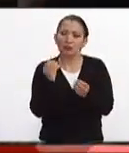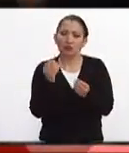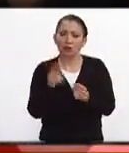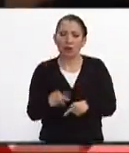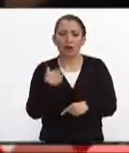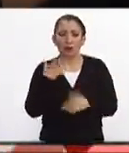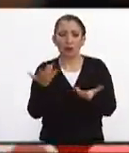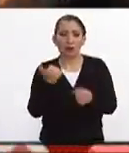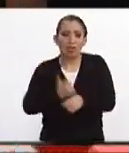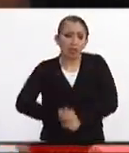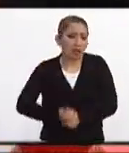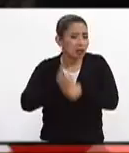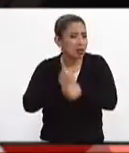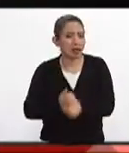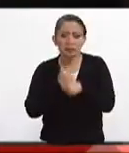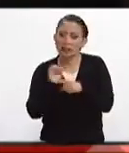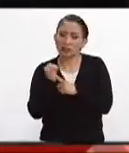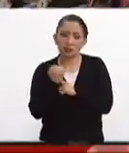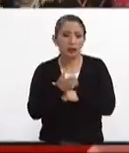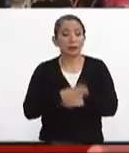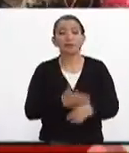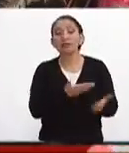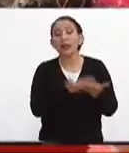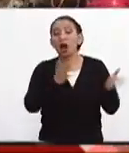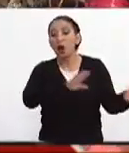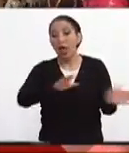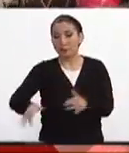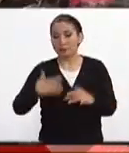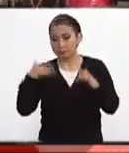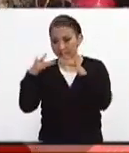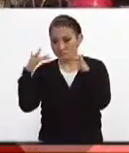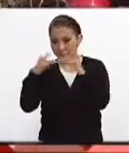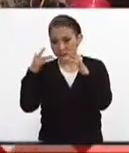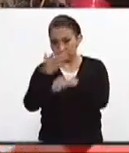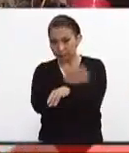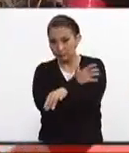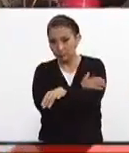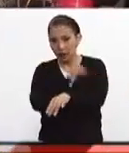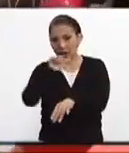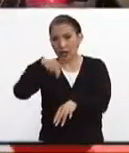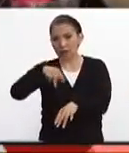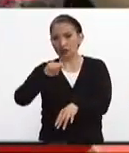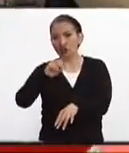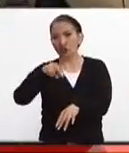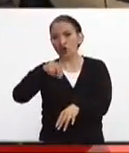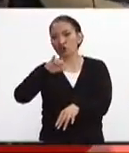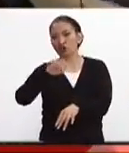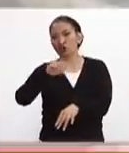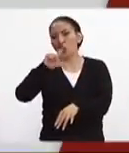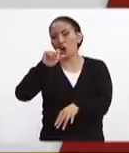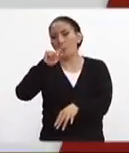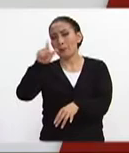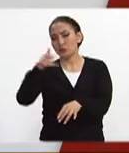todavía padeciendo esta situación del templor vamos con mi compañero mi compañero Antonio López Antonio ¿dónde te encuentras? Muy buenos días